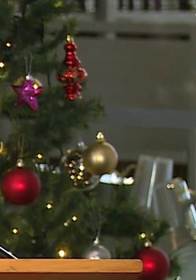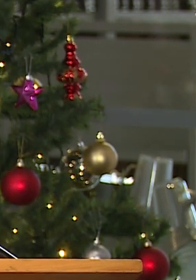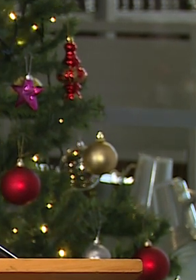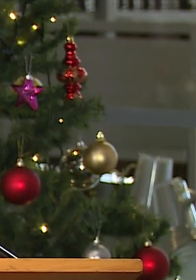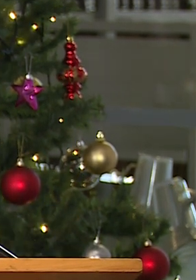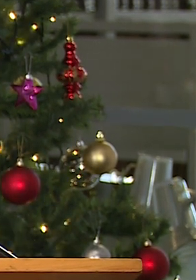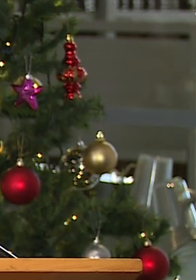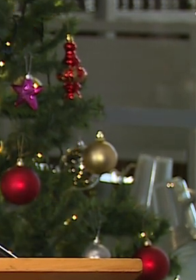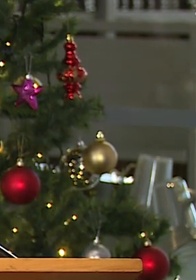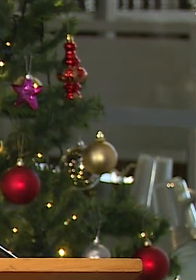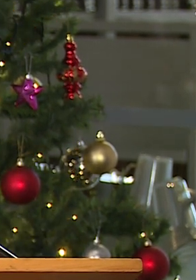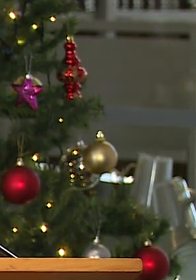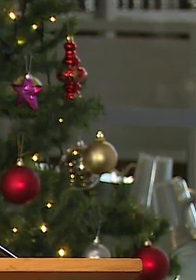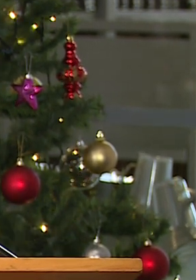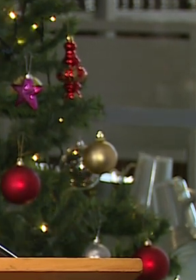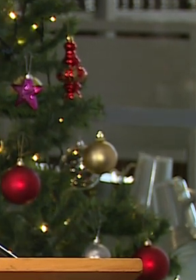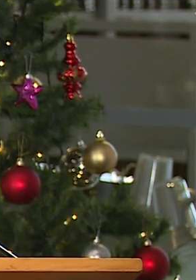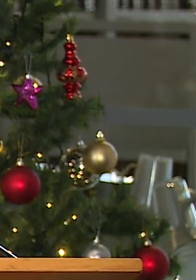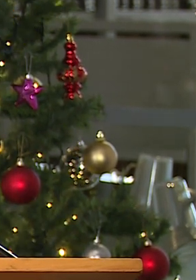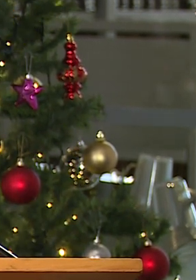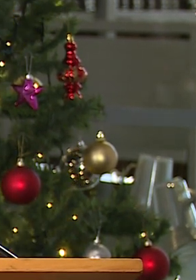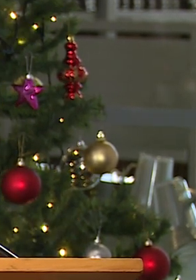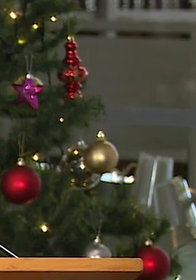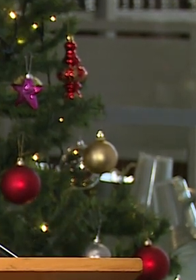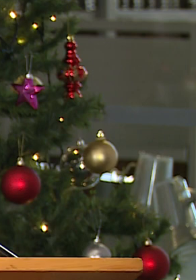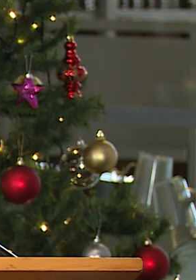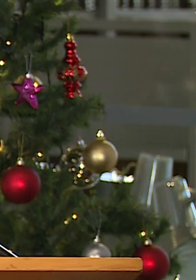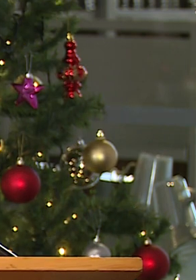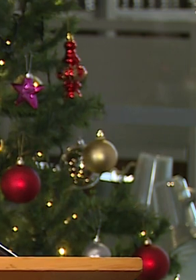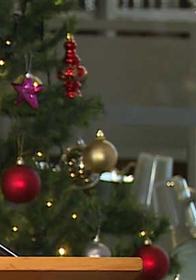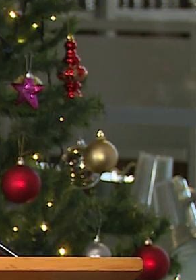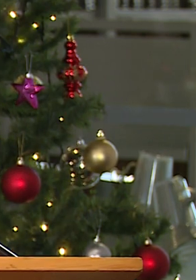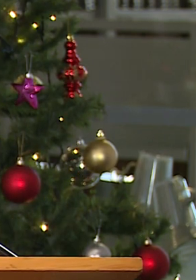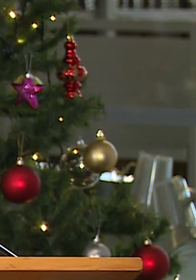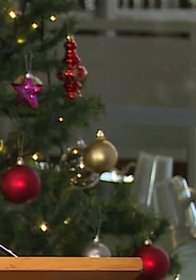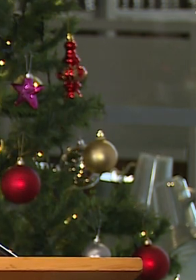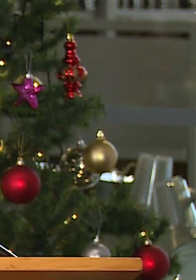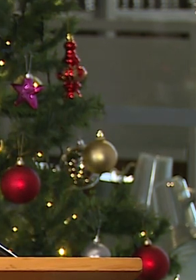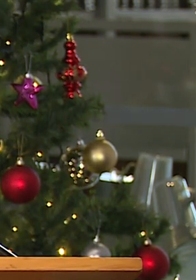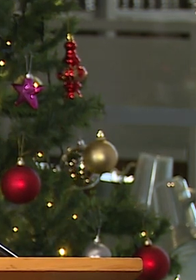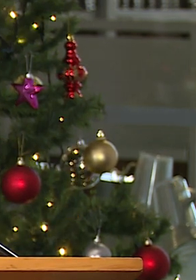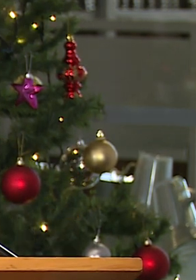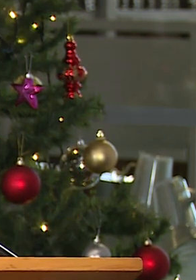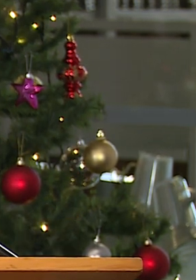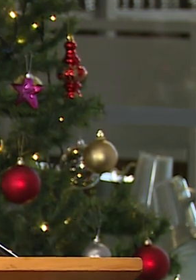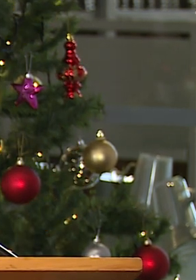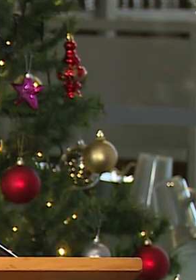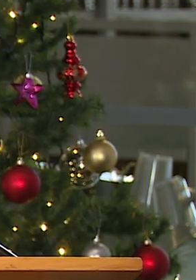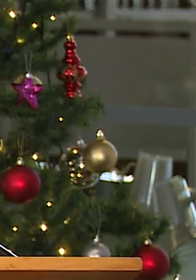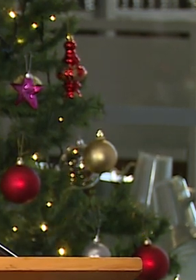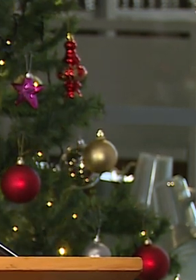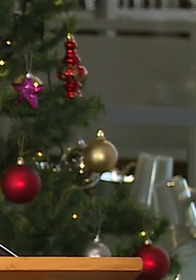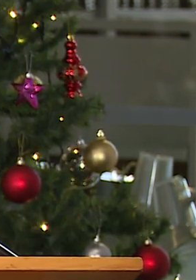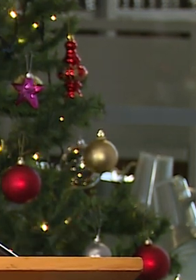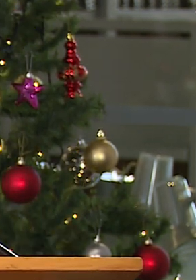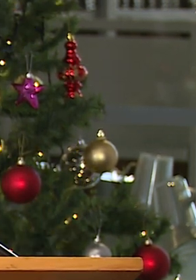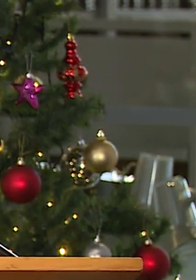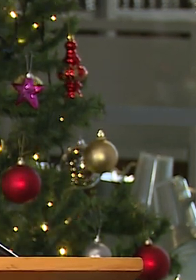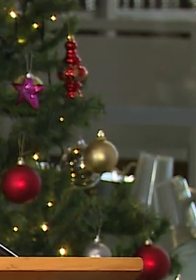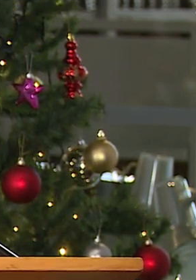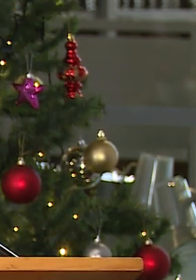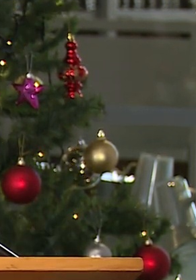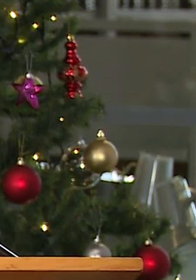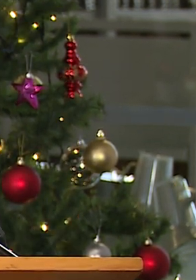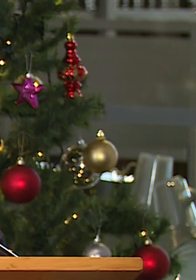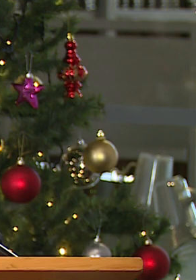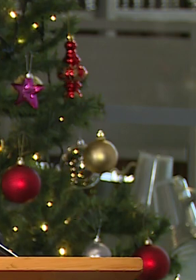jornada de diálogo sobre la inclusión. Es un tema que para nuestra institución, para la biblioteca y también para el Senado y